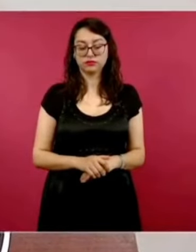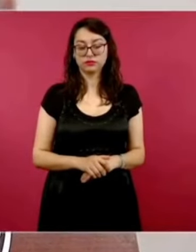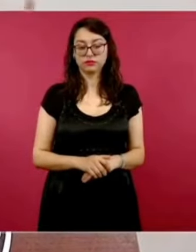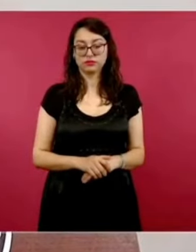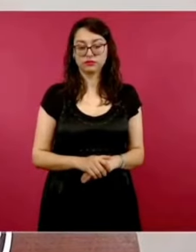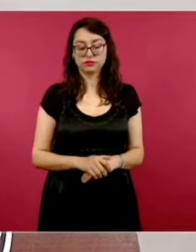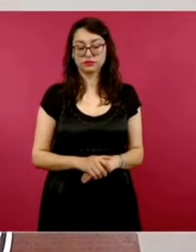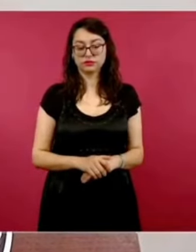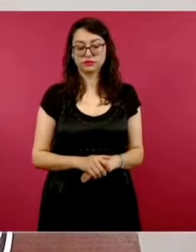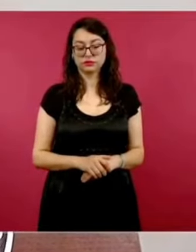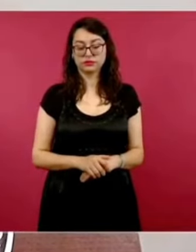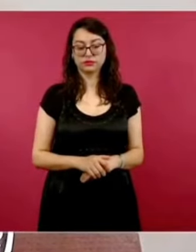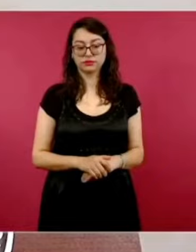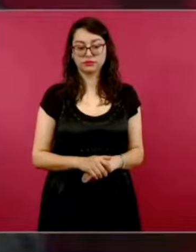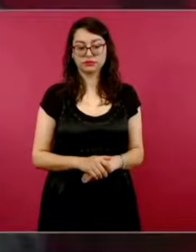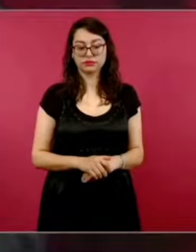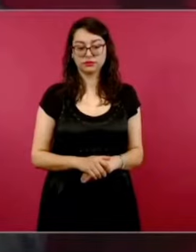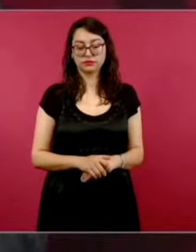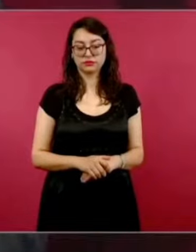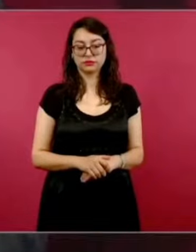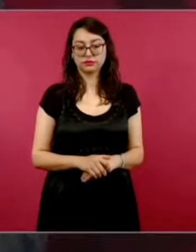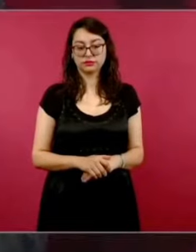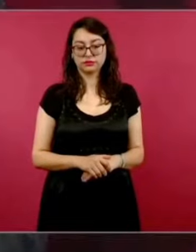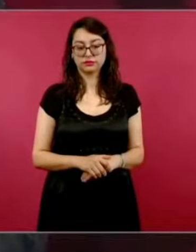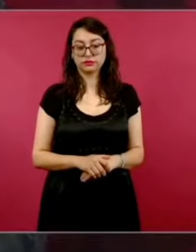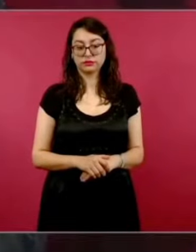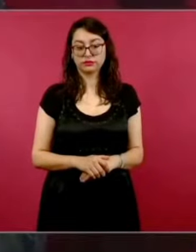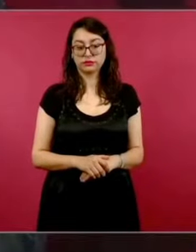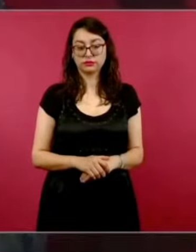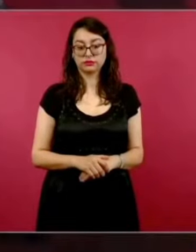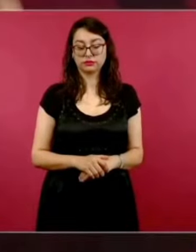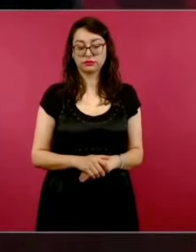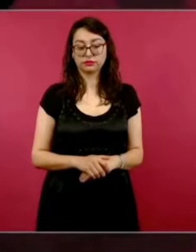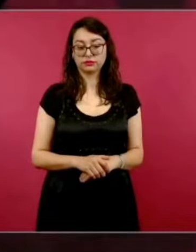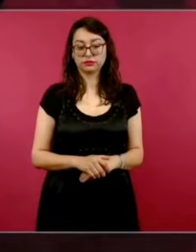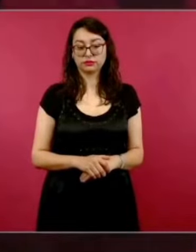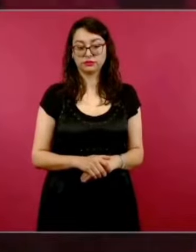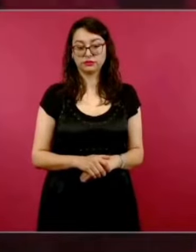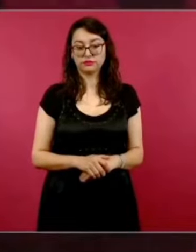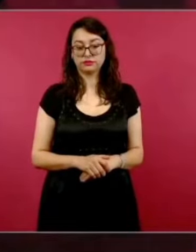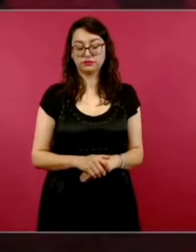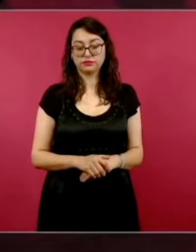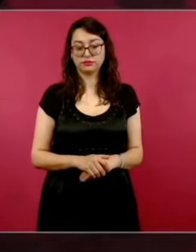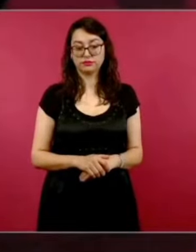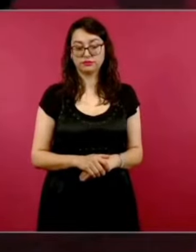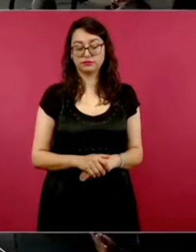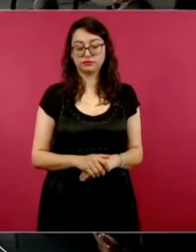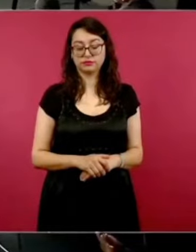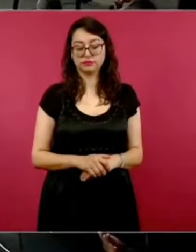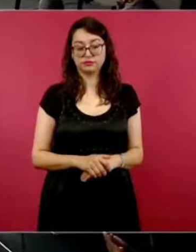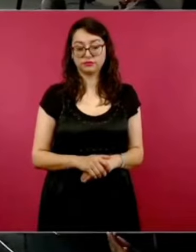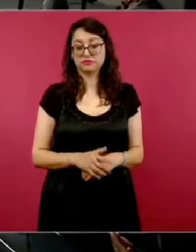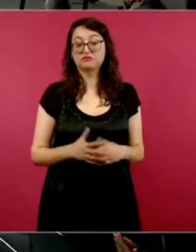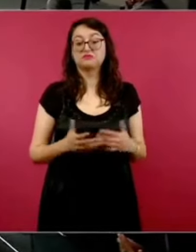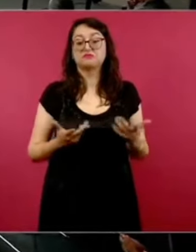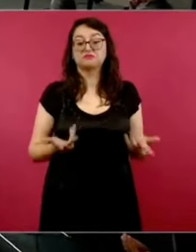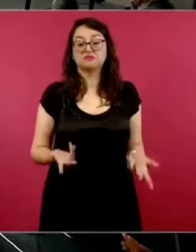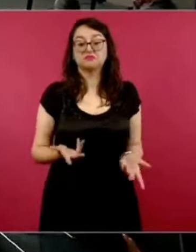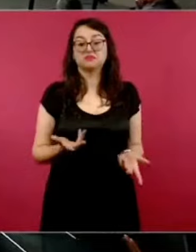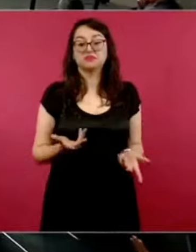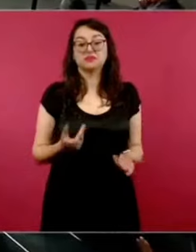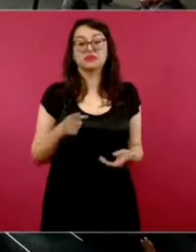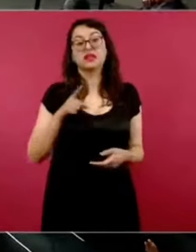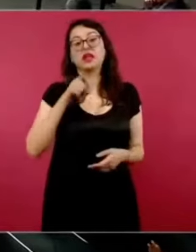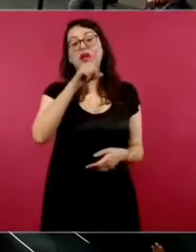reúnen. ¿Y quién le da trabajo a Calderón en